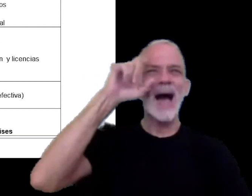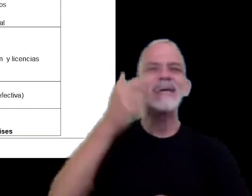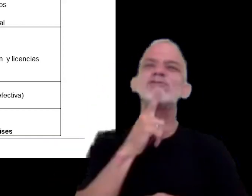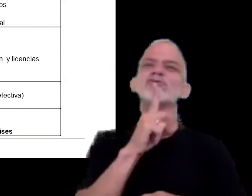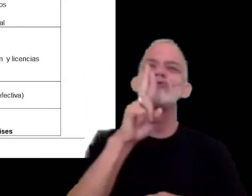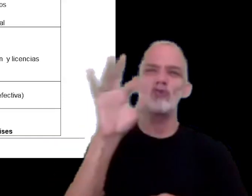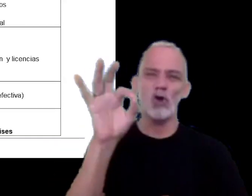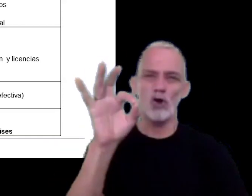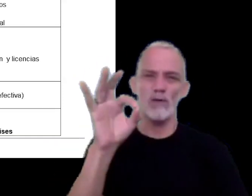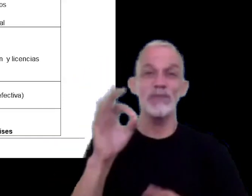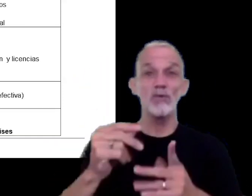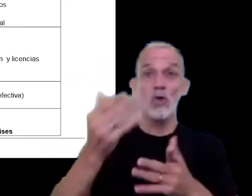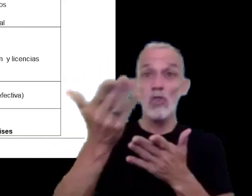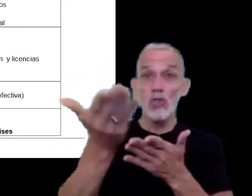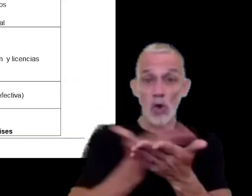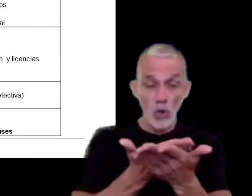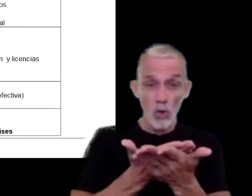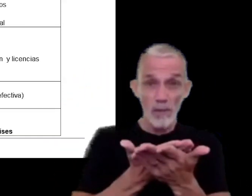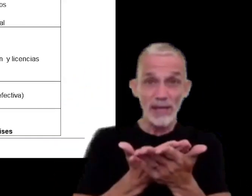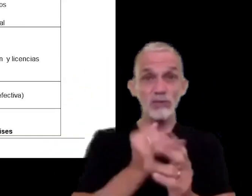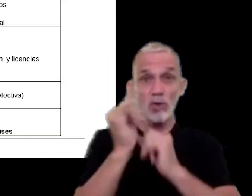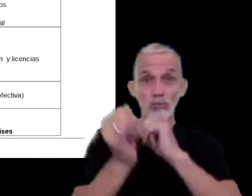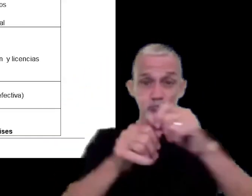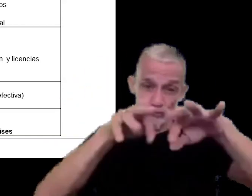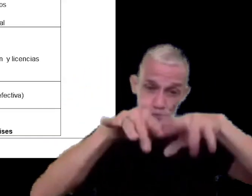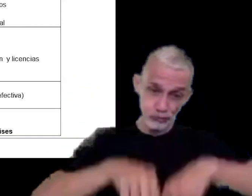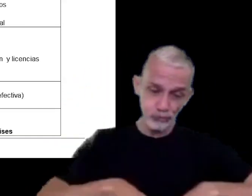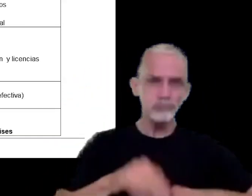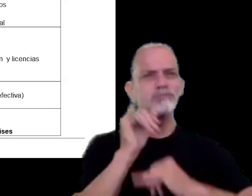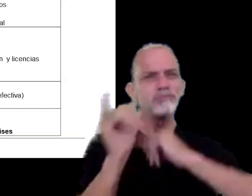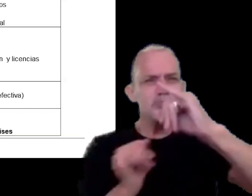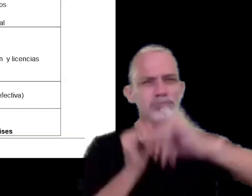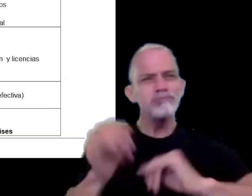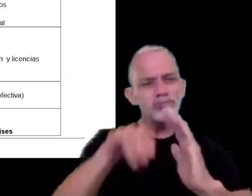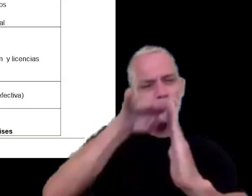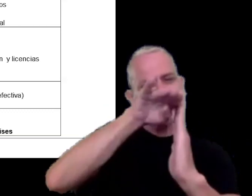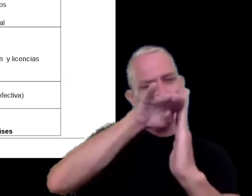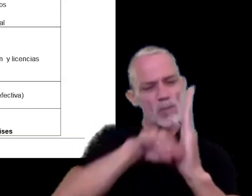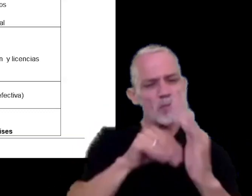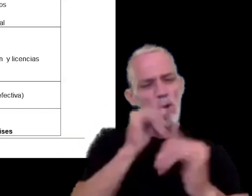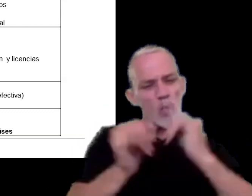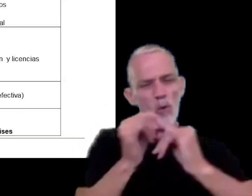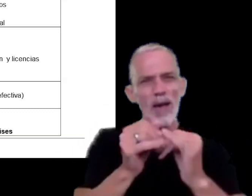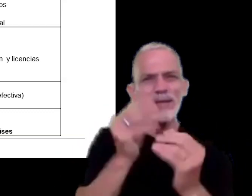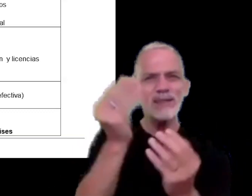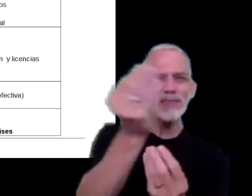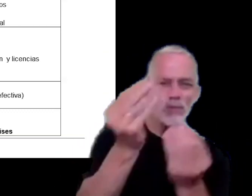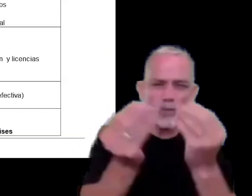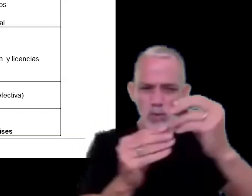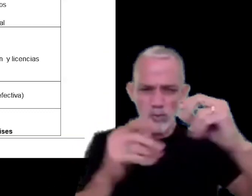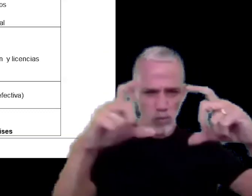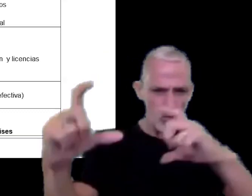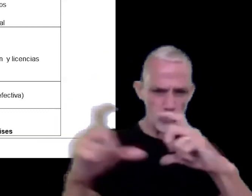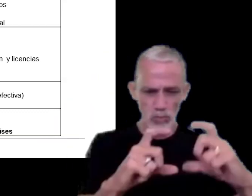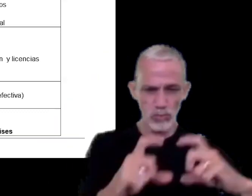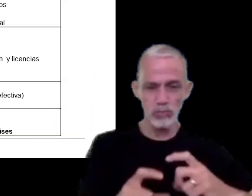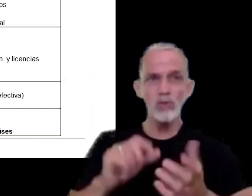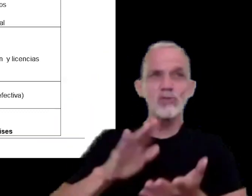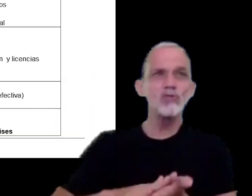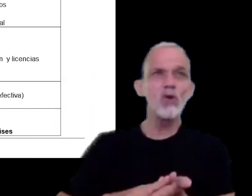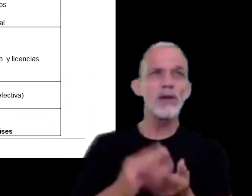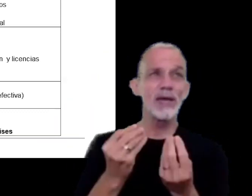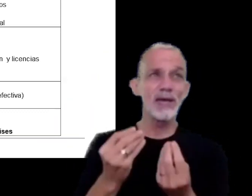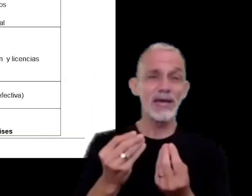documento narrativo descriptivo y gráfico respecto a